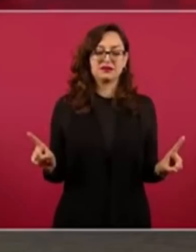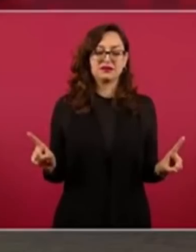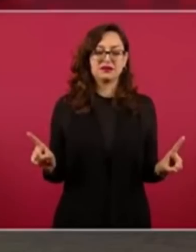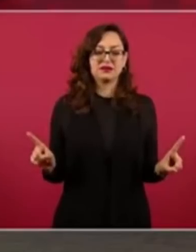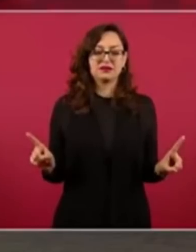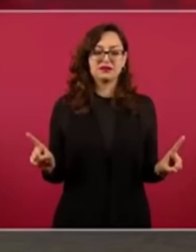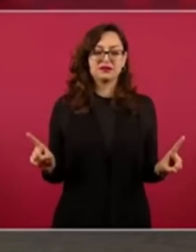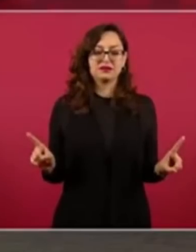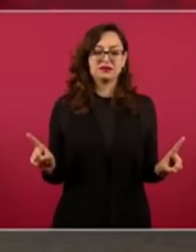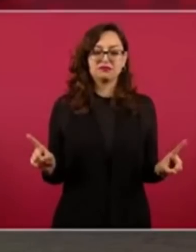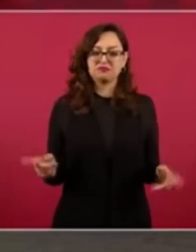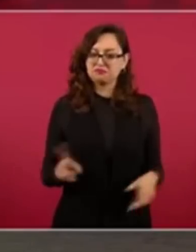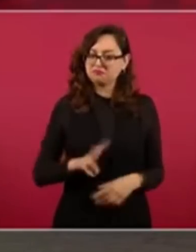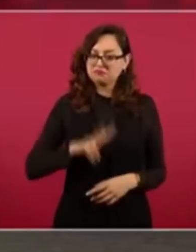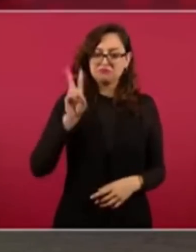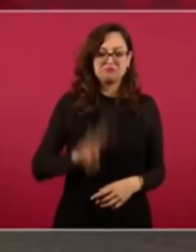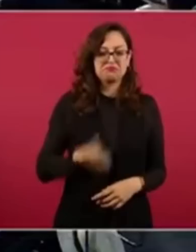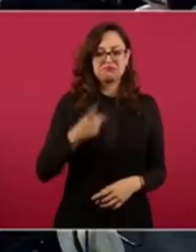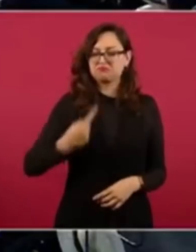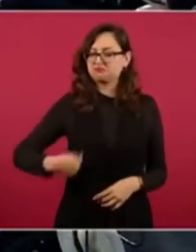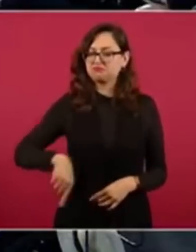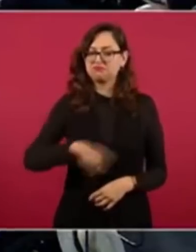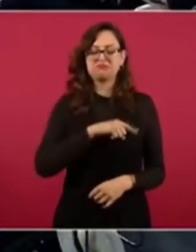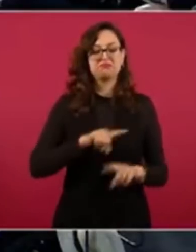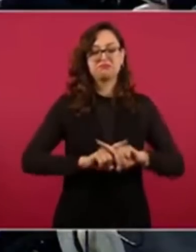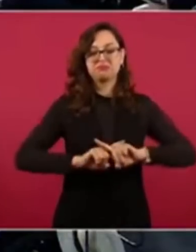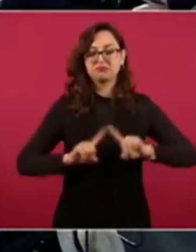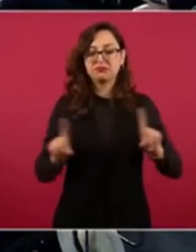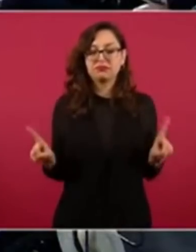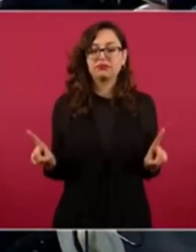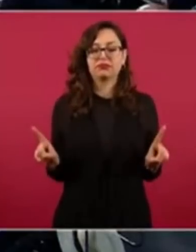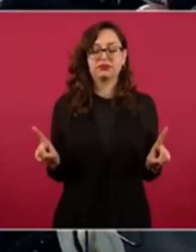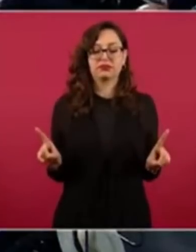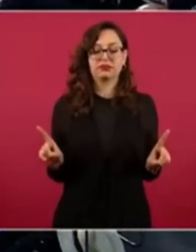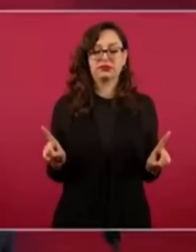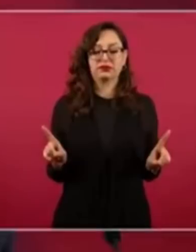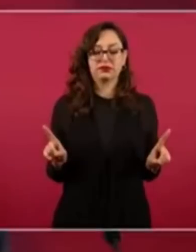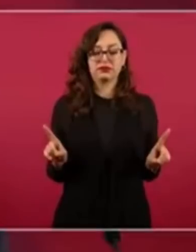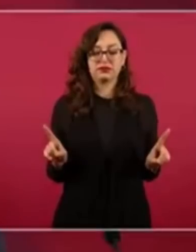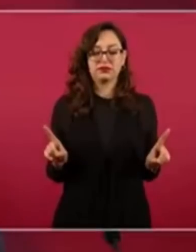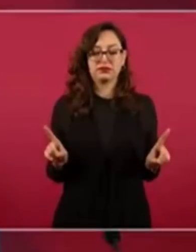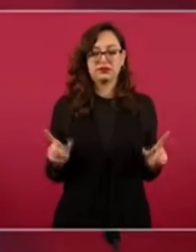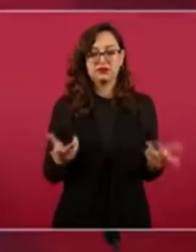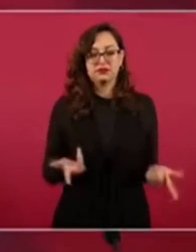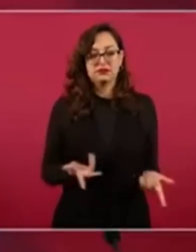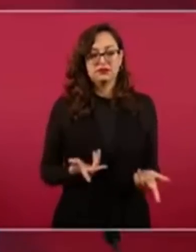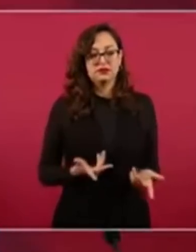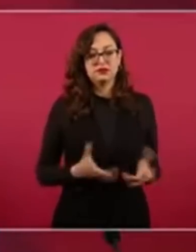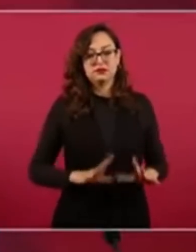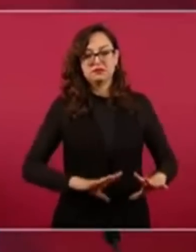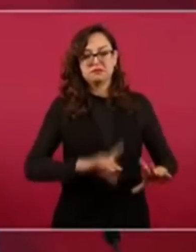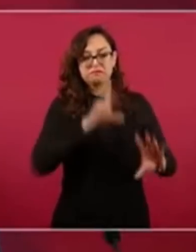de que no somos iguales y que no hay censura,